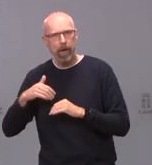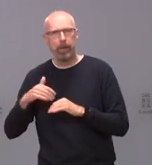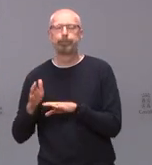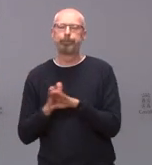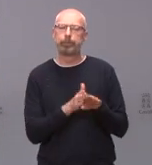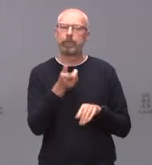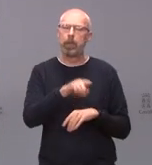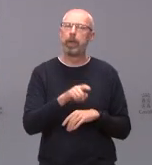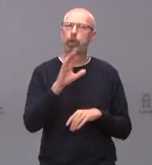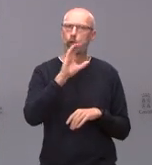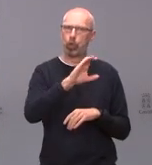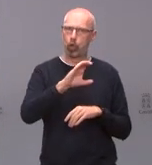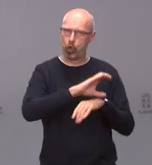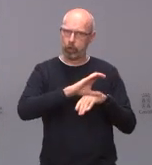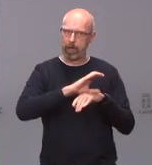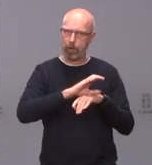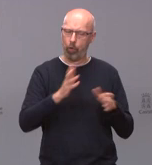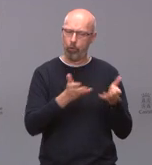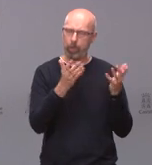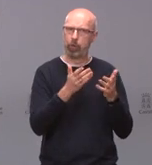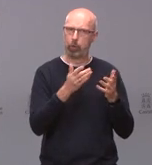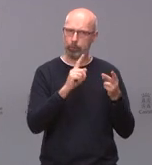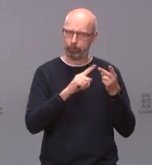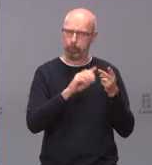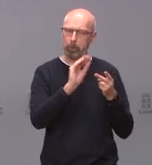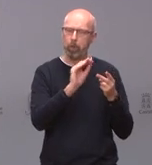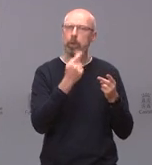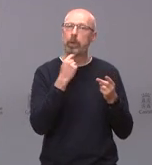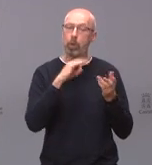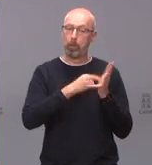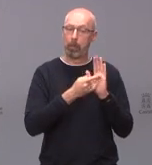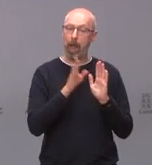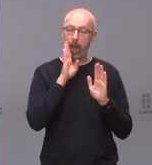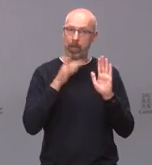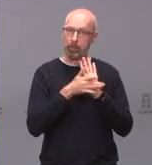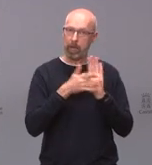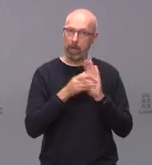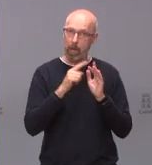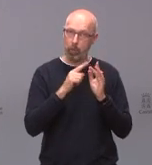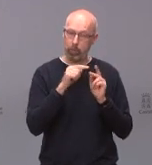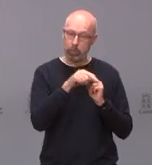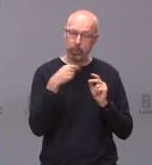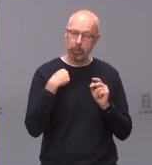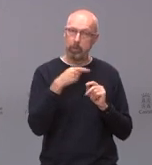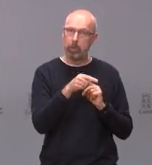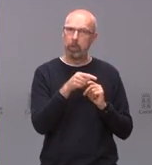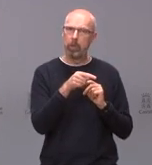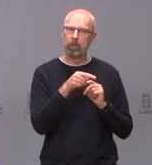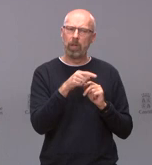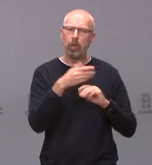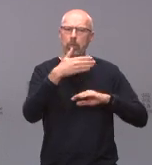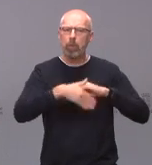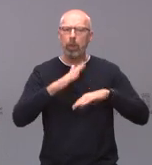si el plan este que nos ha explicado si no hay un plazo de tiempo para poner en marcha toda esa red